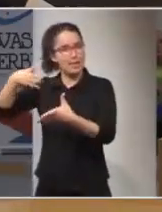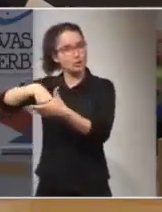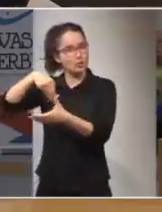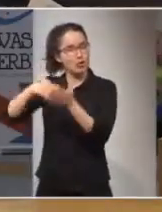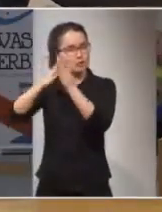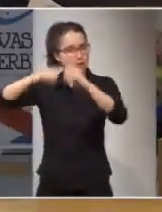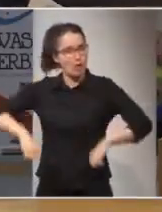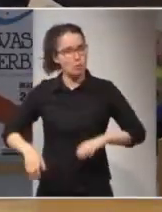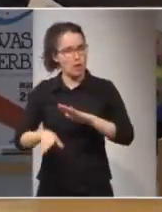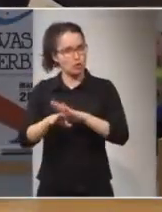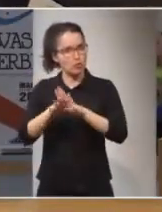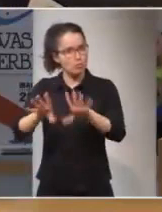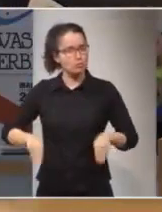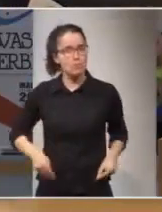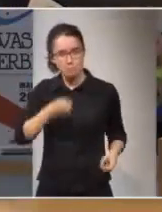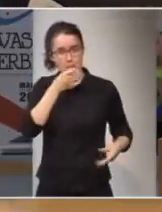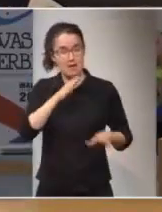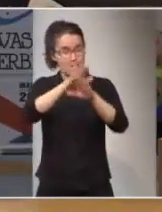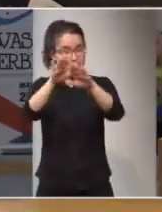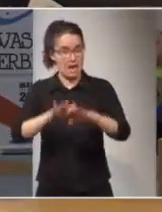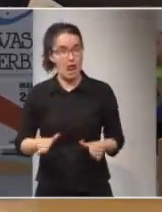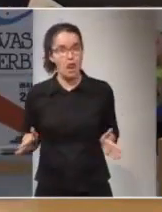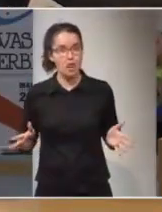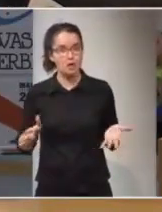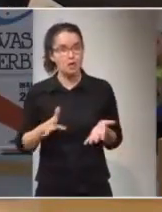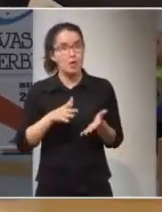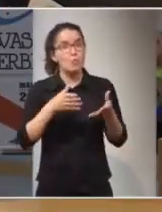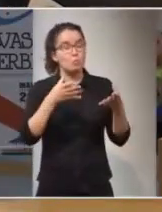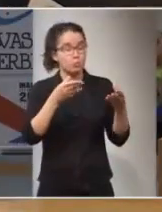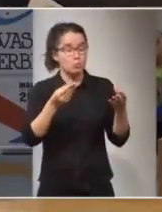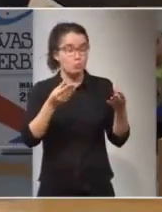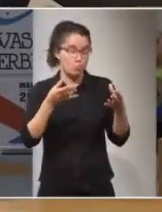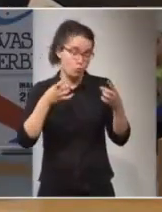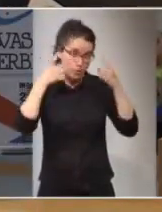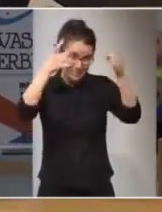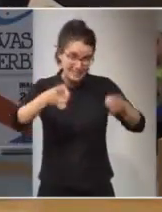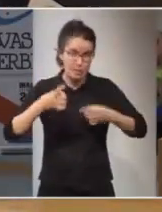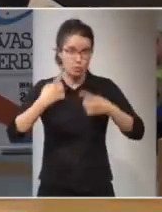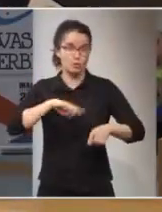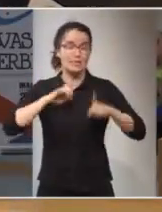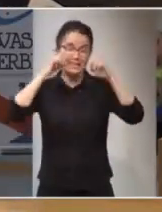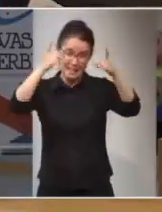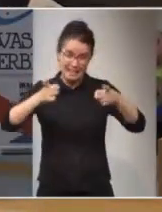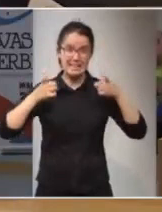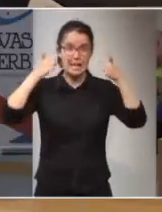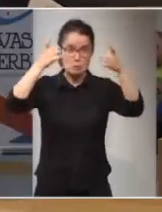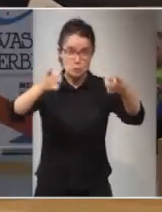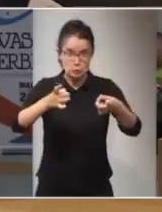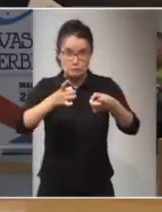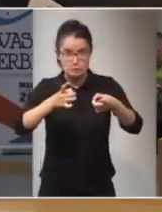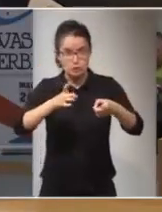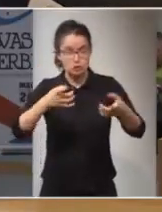tratado. Y esto es lo que finalmente muchos tratamos de adelantar, desde luego no